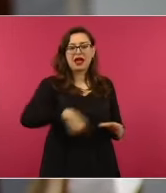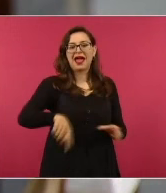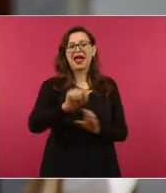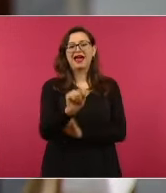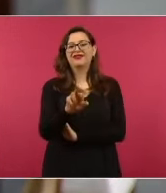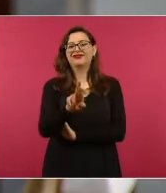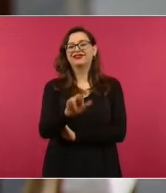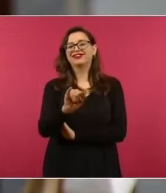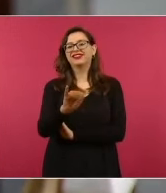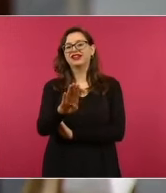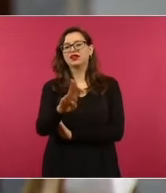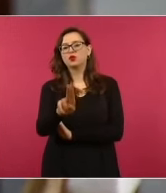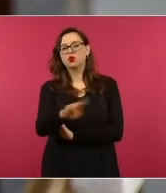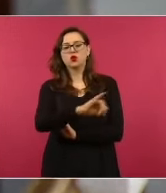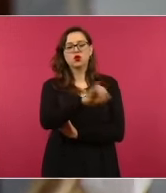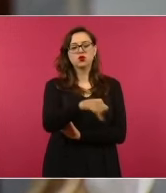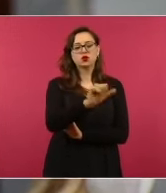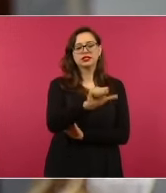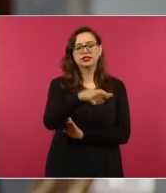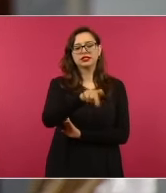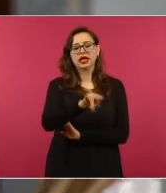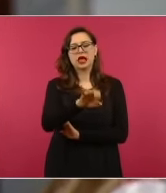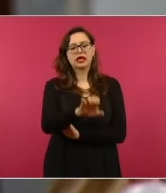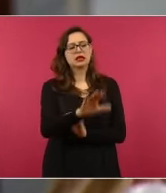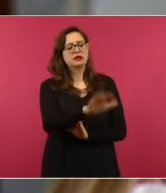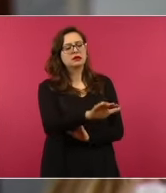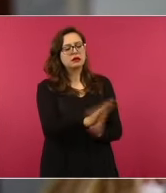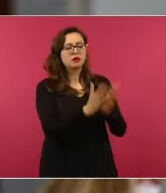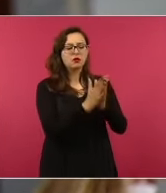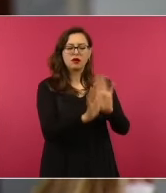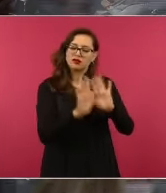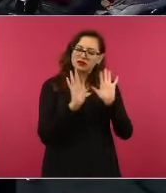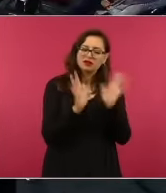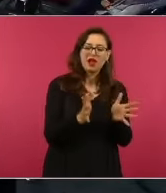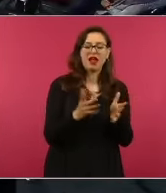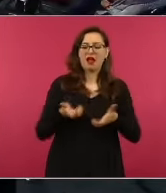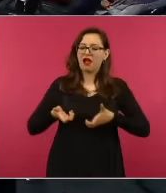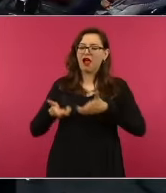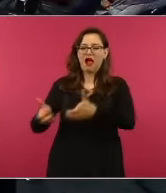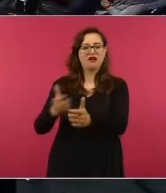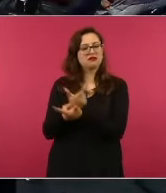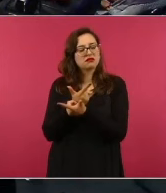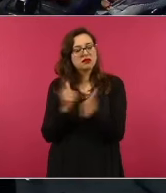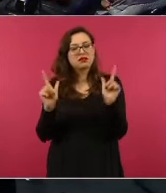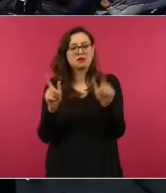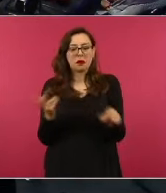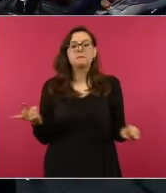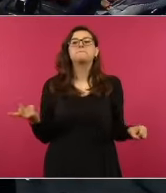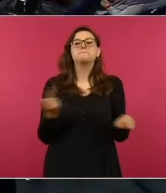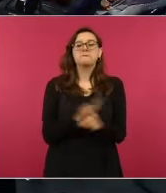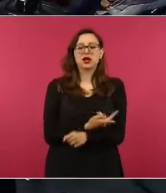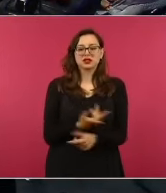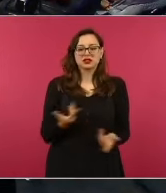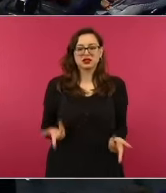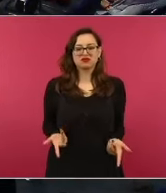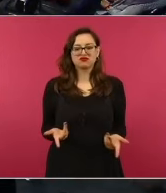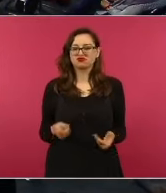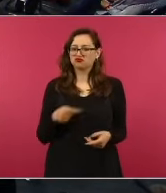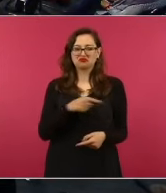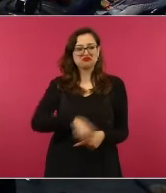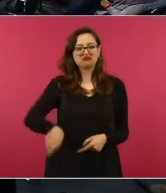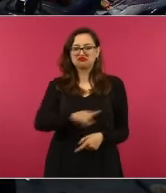que dejaran de hacer estos bloqueos. ¿Qué información tiene sobre los bloqueos y si